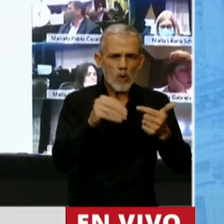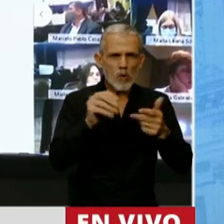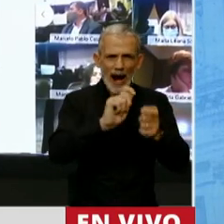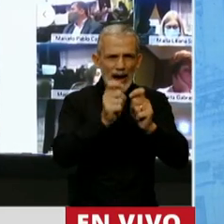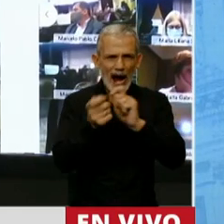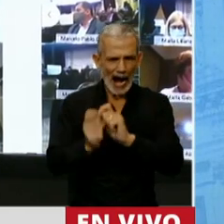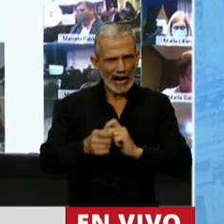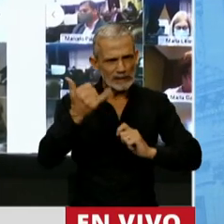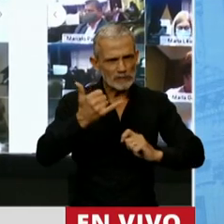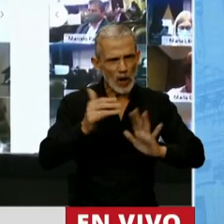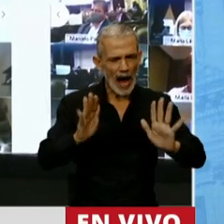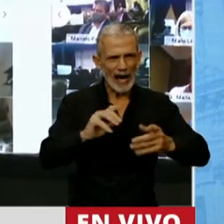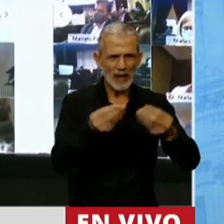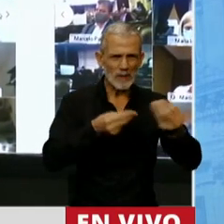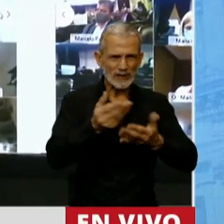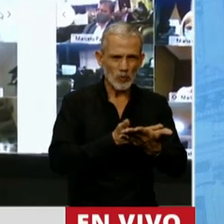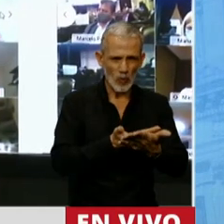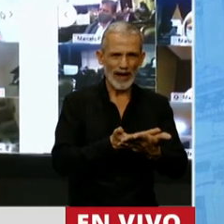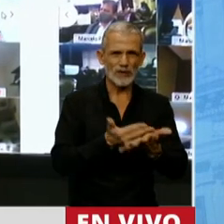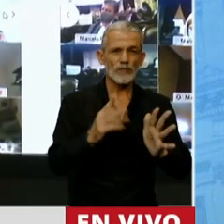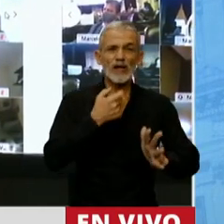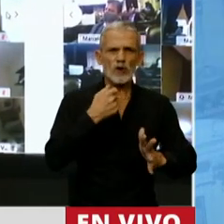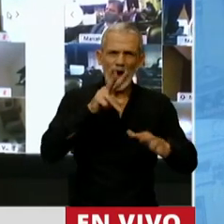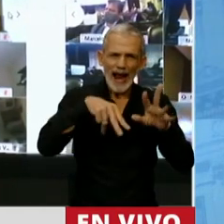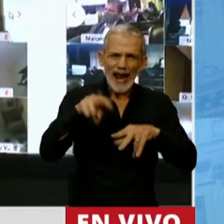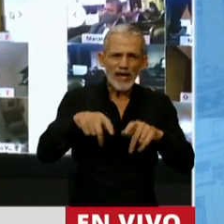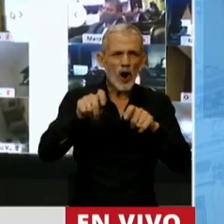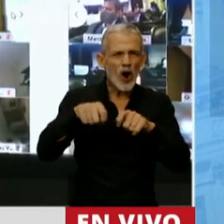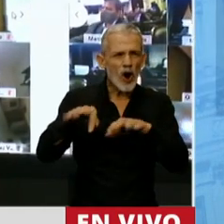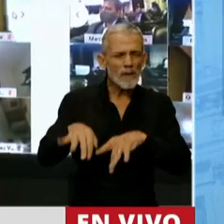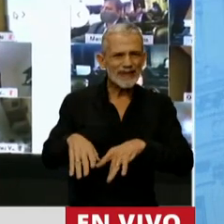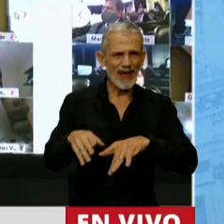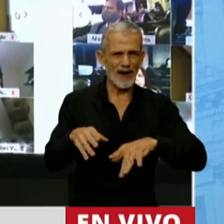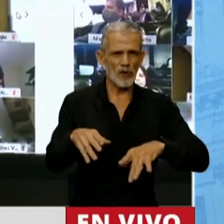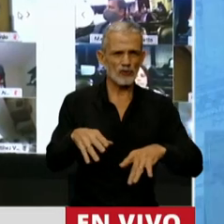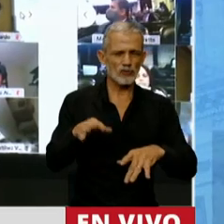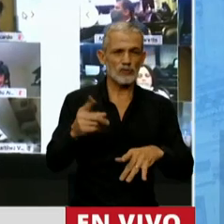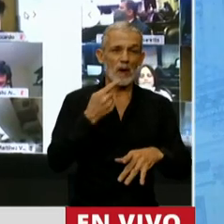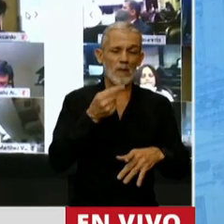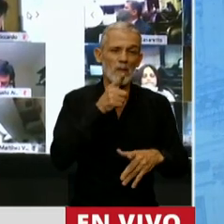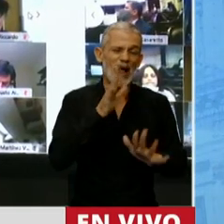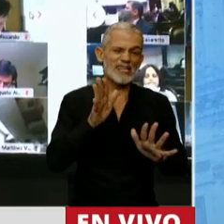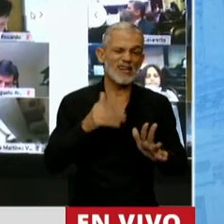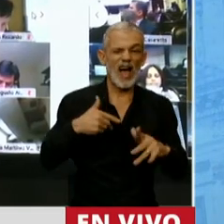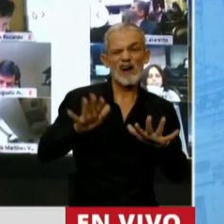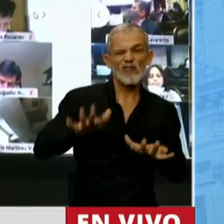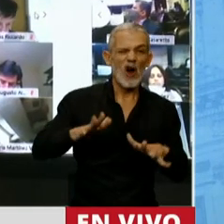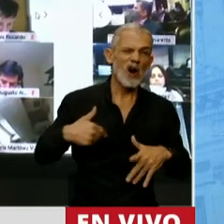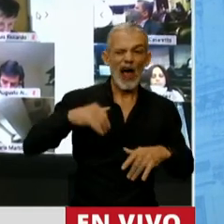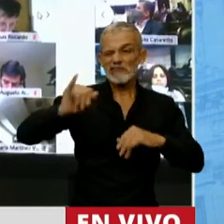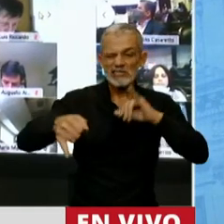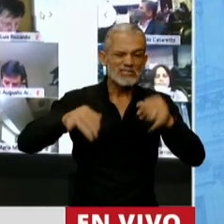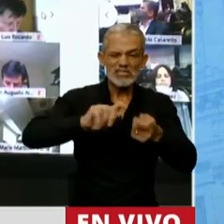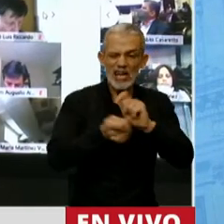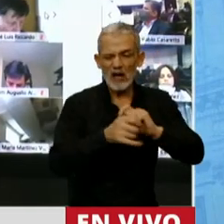cambios en el presupuesto quiero decir que he leído algunos comentarios que lo plantean como una debilidad y yo quiero